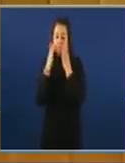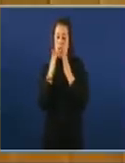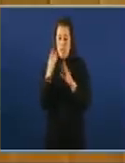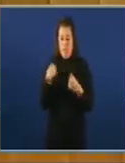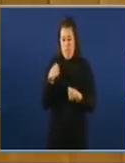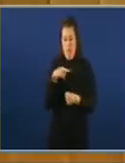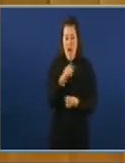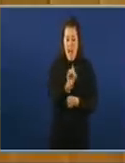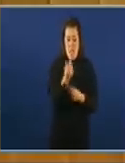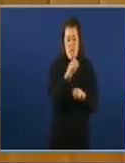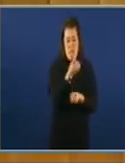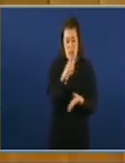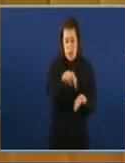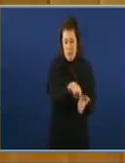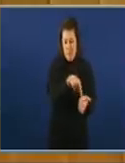para cando a queira